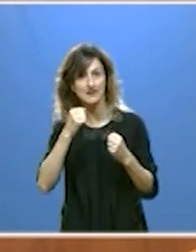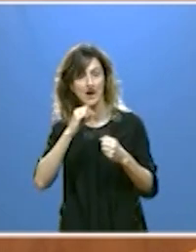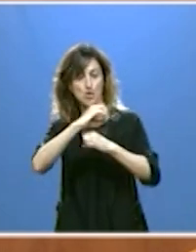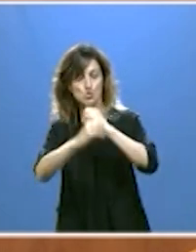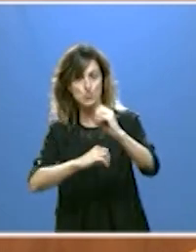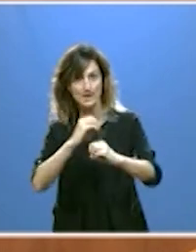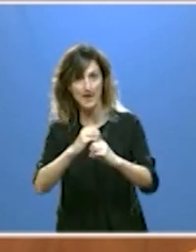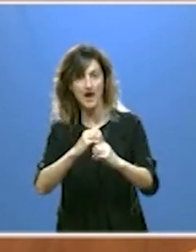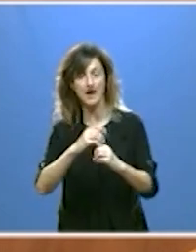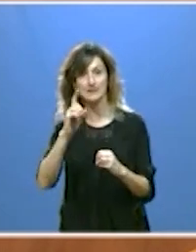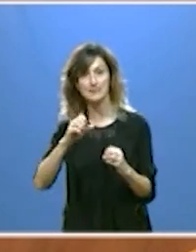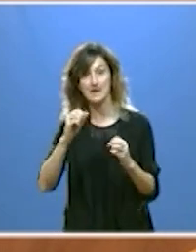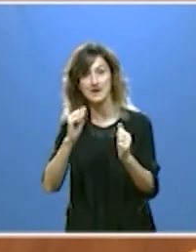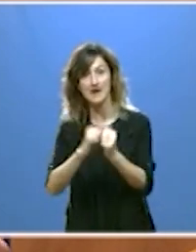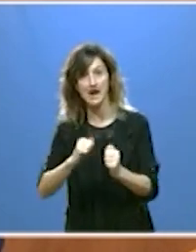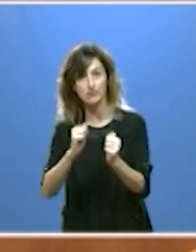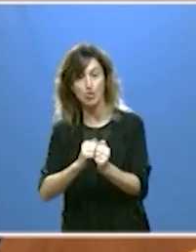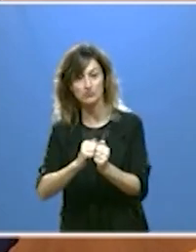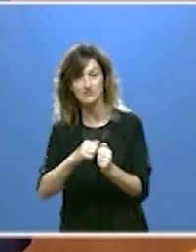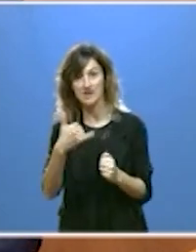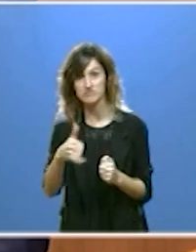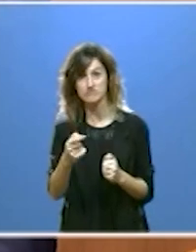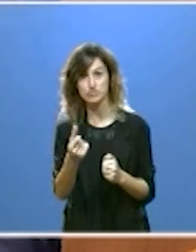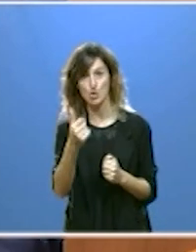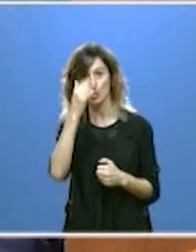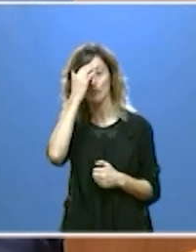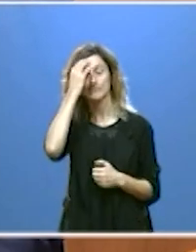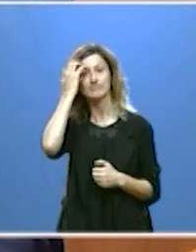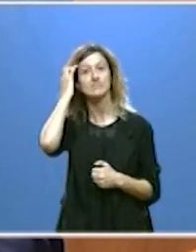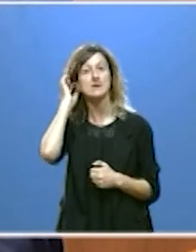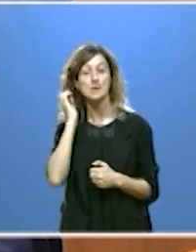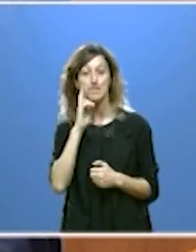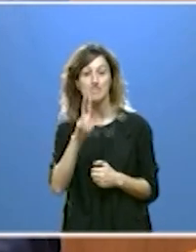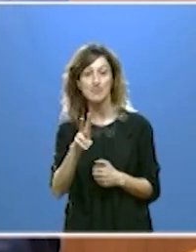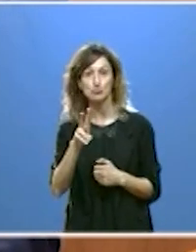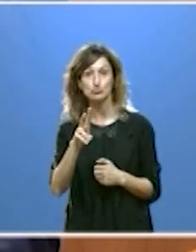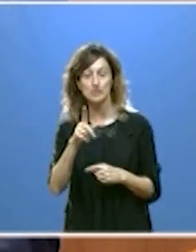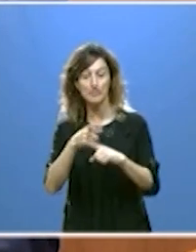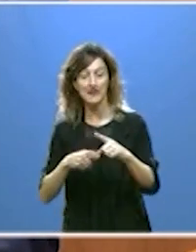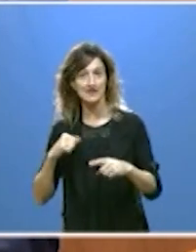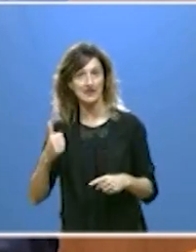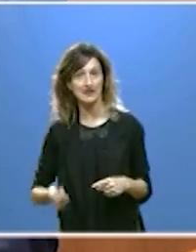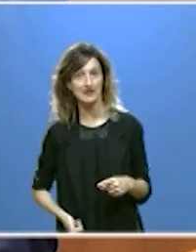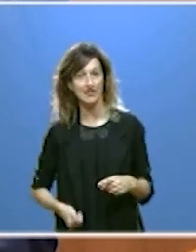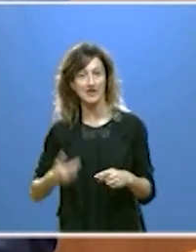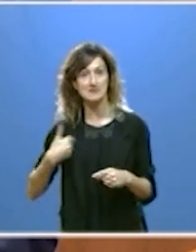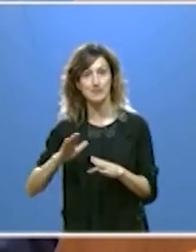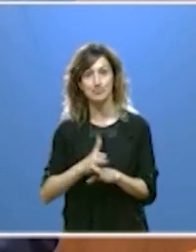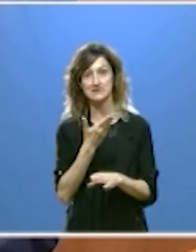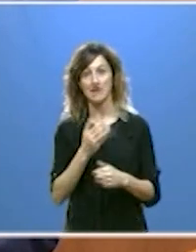y de carbón poco queda allá y vemos que buena parte de la riqueza pasó de largo